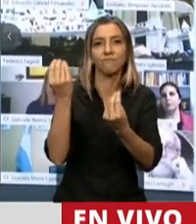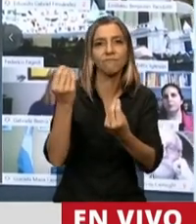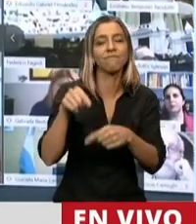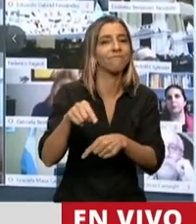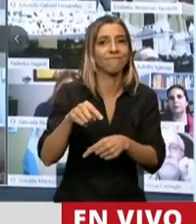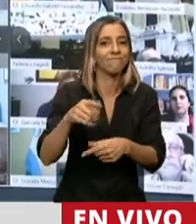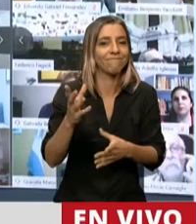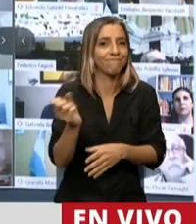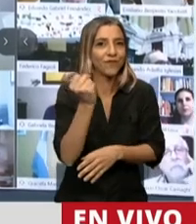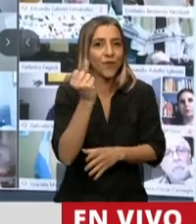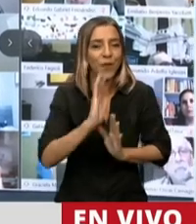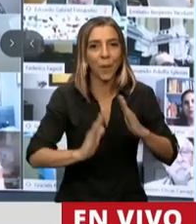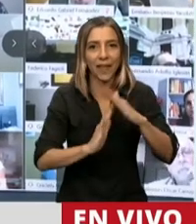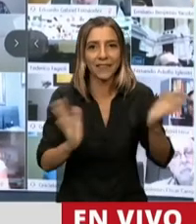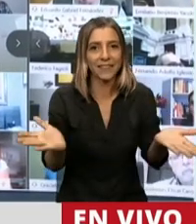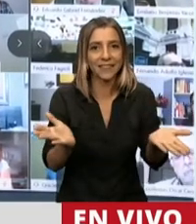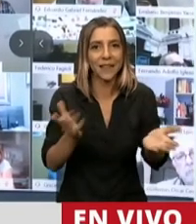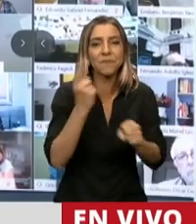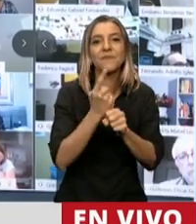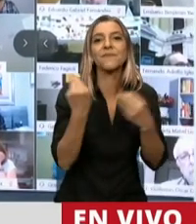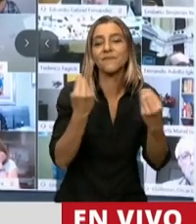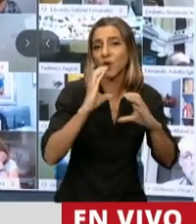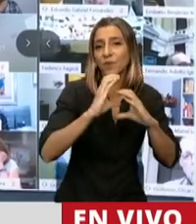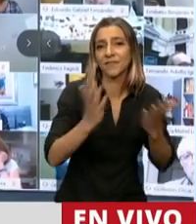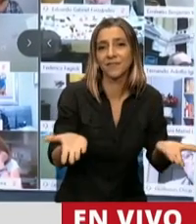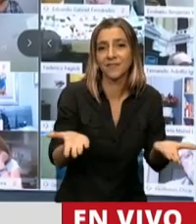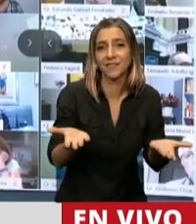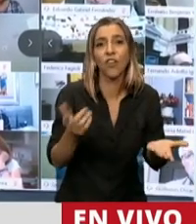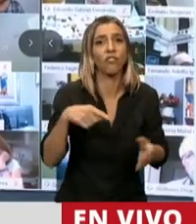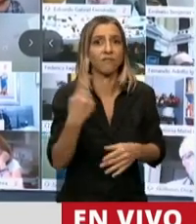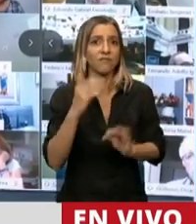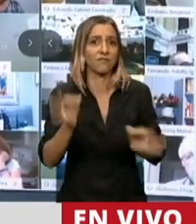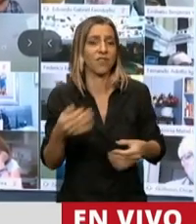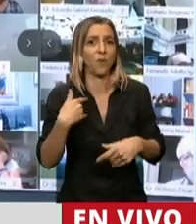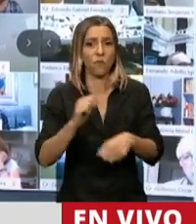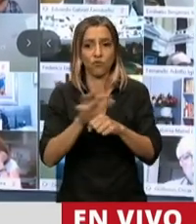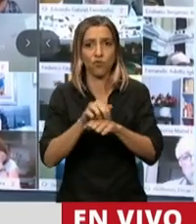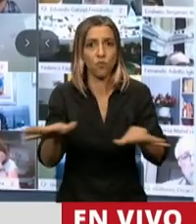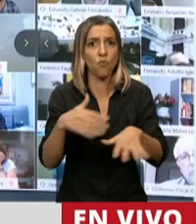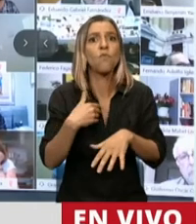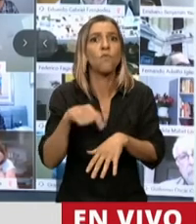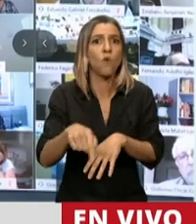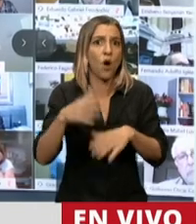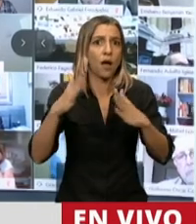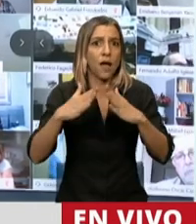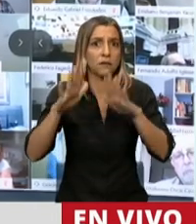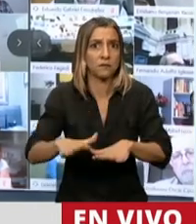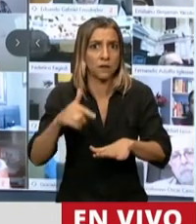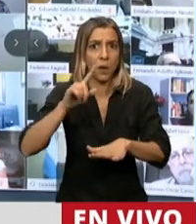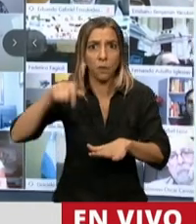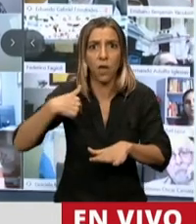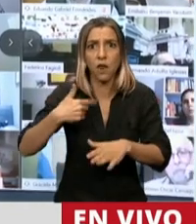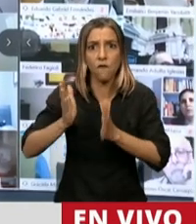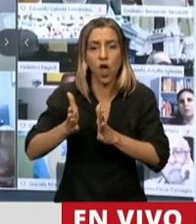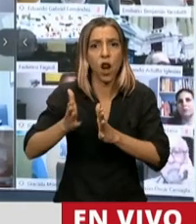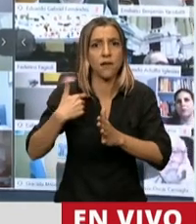problemáticas que se han visto tan terriblemente expuestas en esta pandemia como es el abuso y la violencia infantil. Por eso